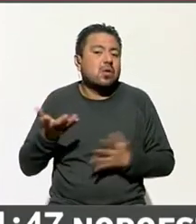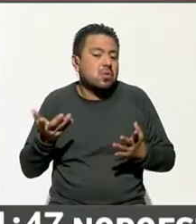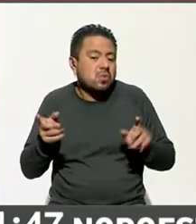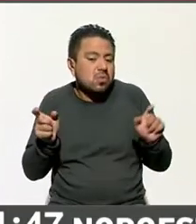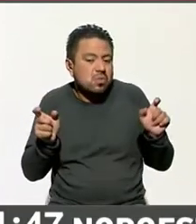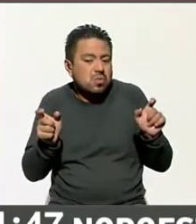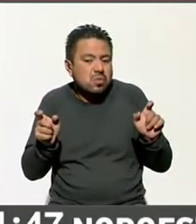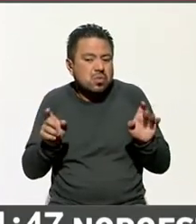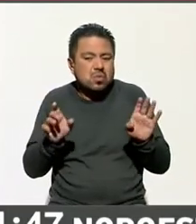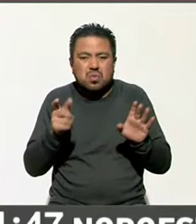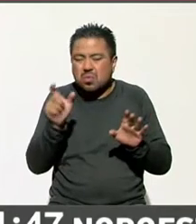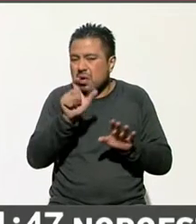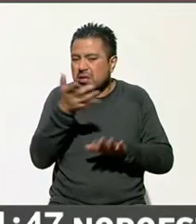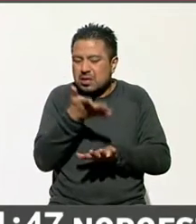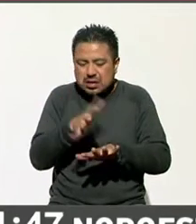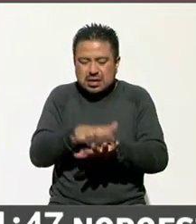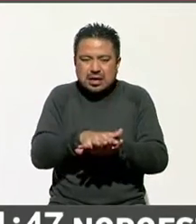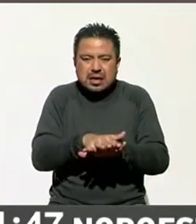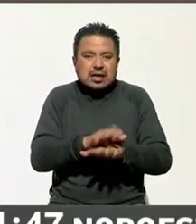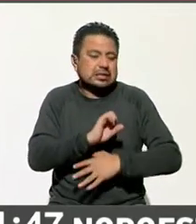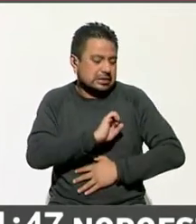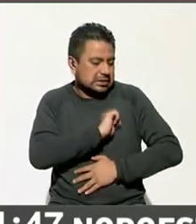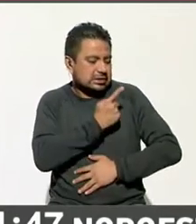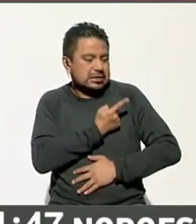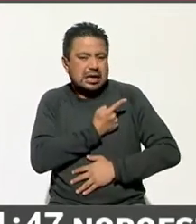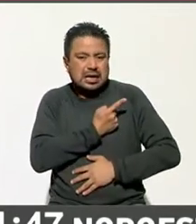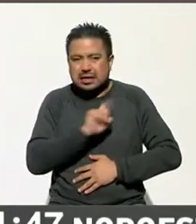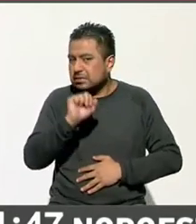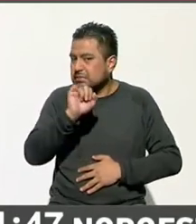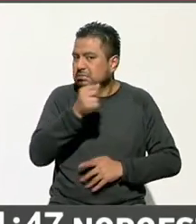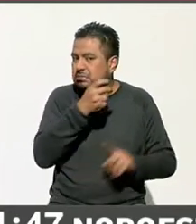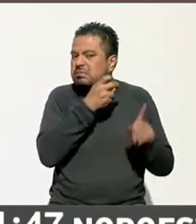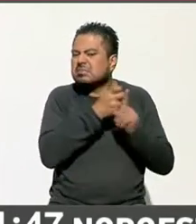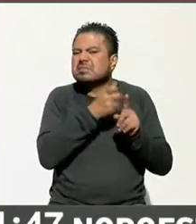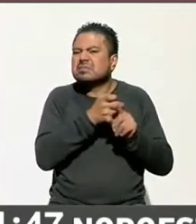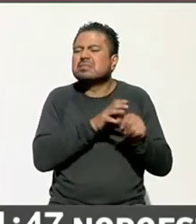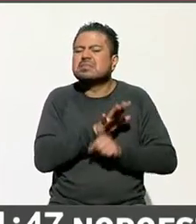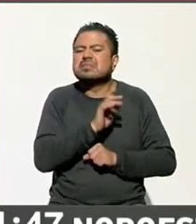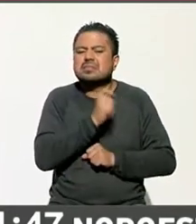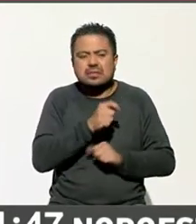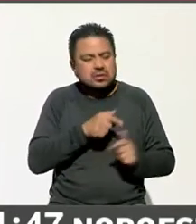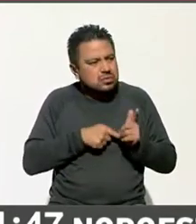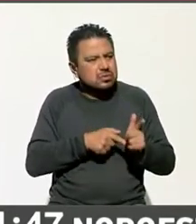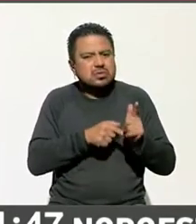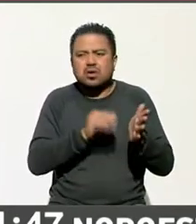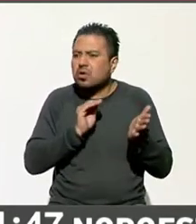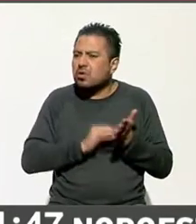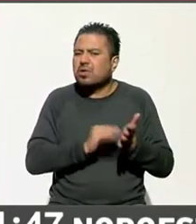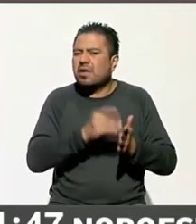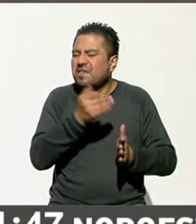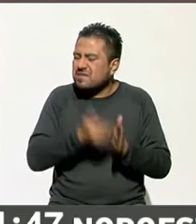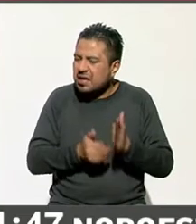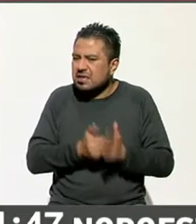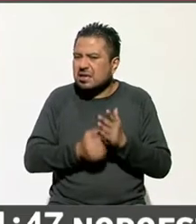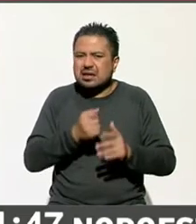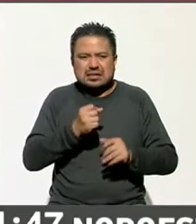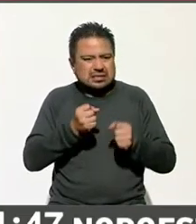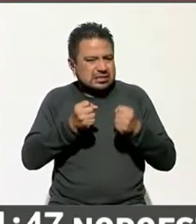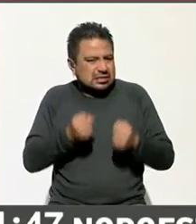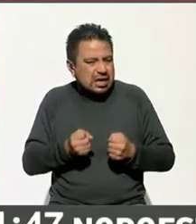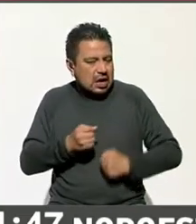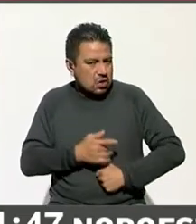incorporas la salud, ciertamente sigue siendo la inseguridad lo más importante,